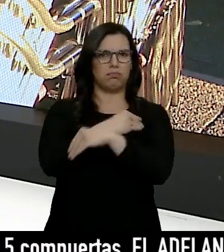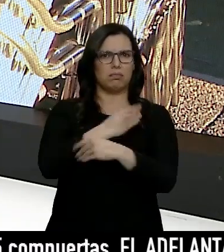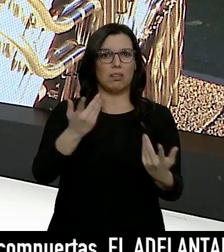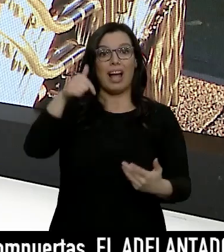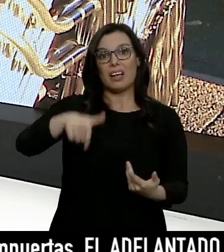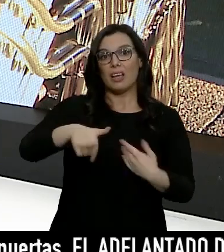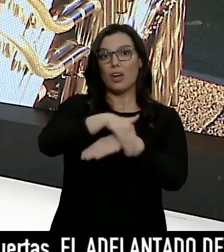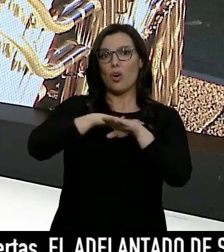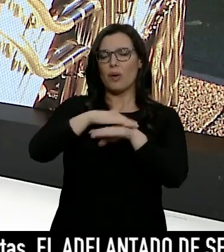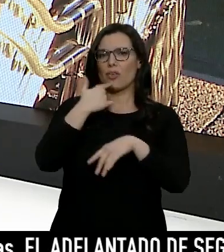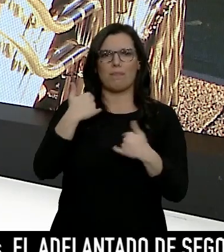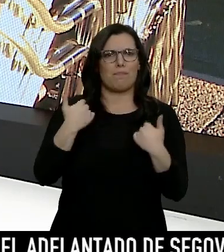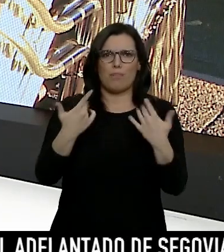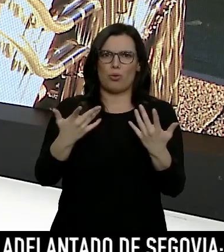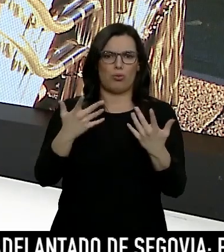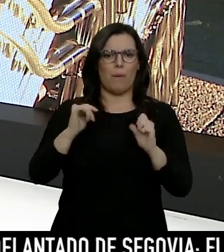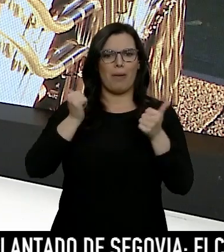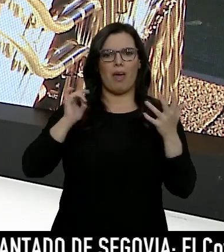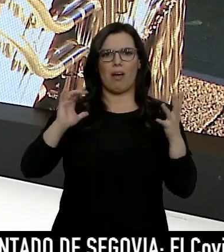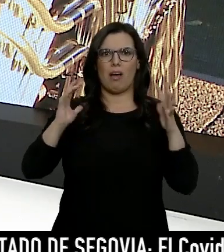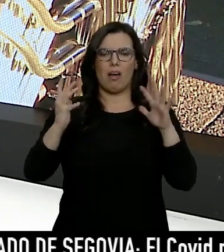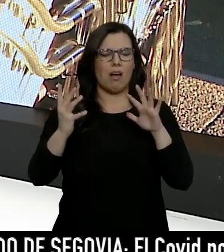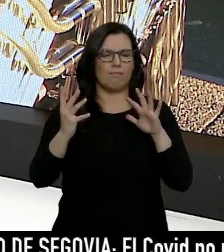regional cree que aún es pronto para la desescalada.